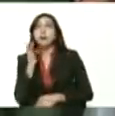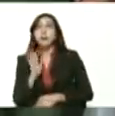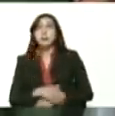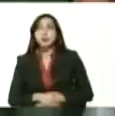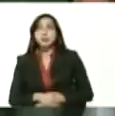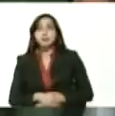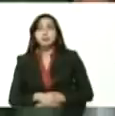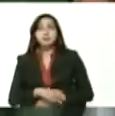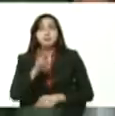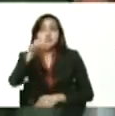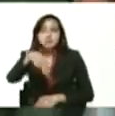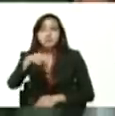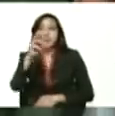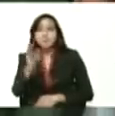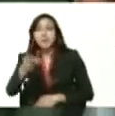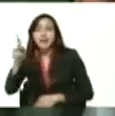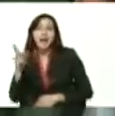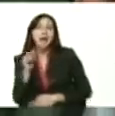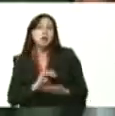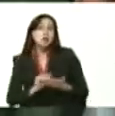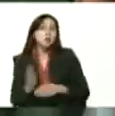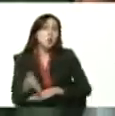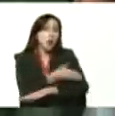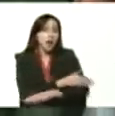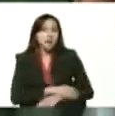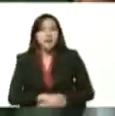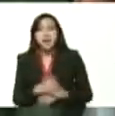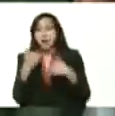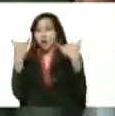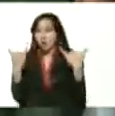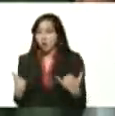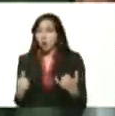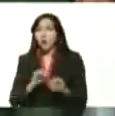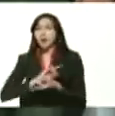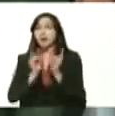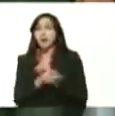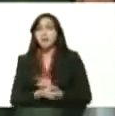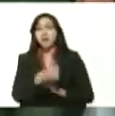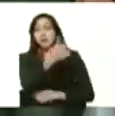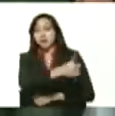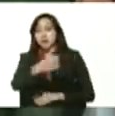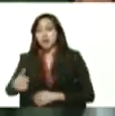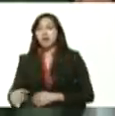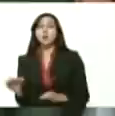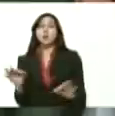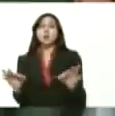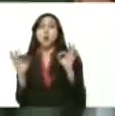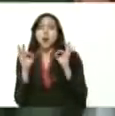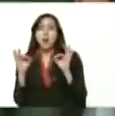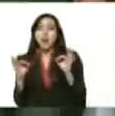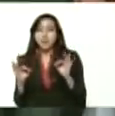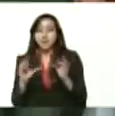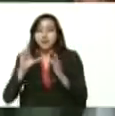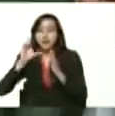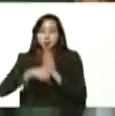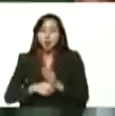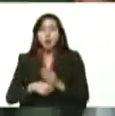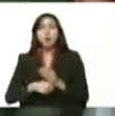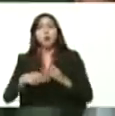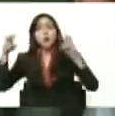NPK y eso era la solución hoy día cada uno tiene específicamente después de grandes